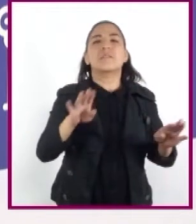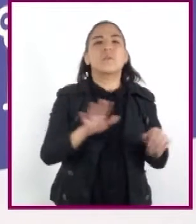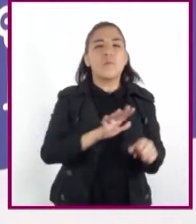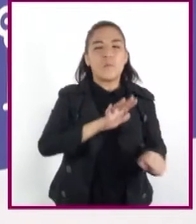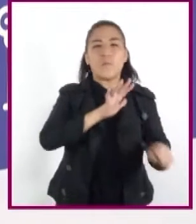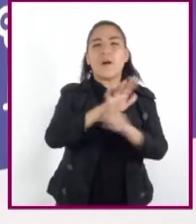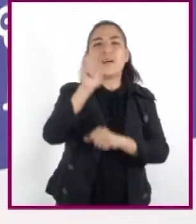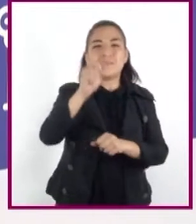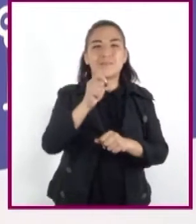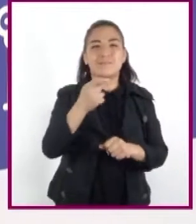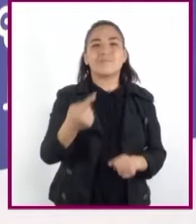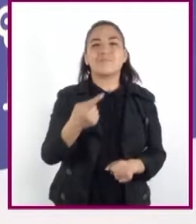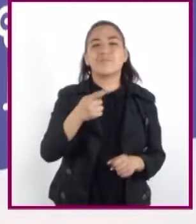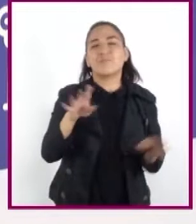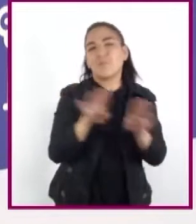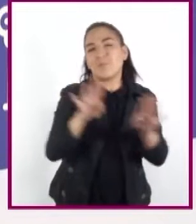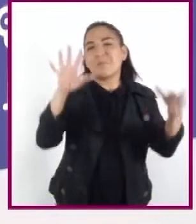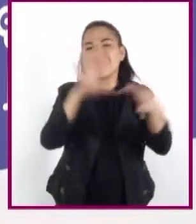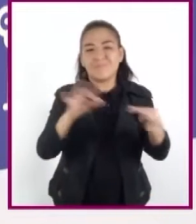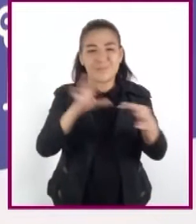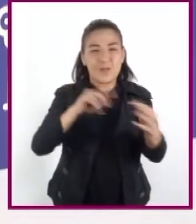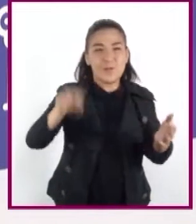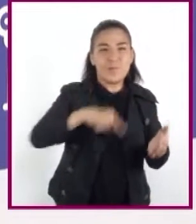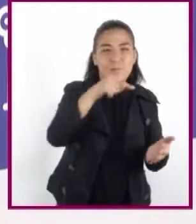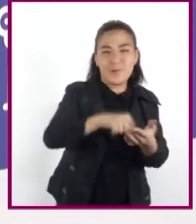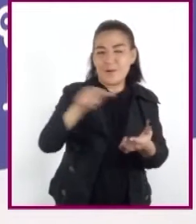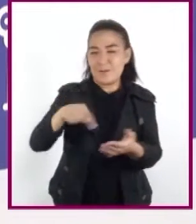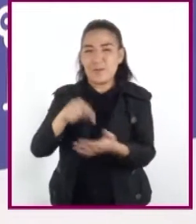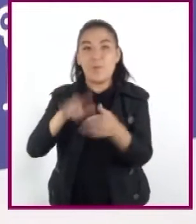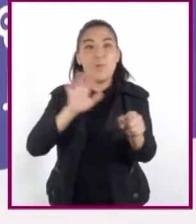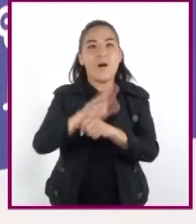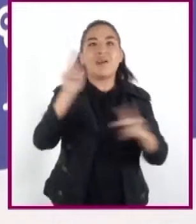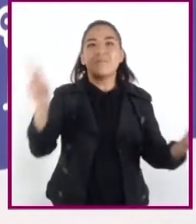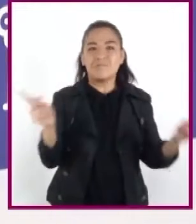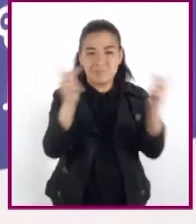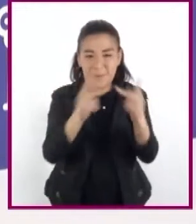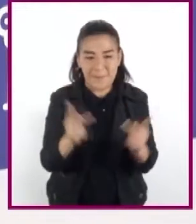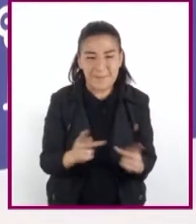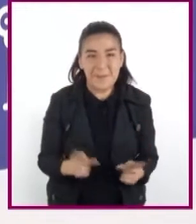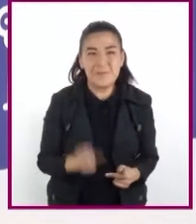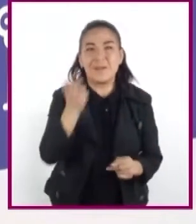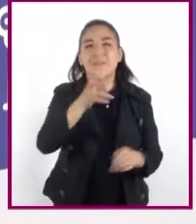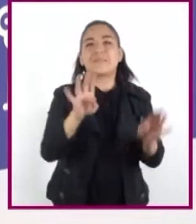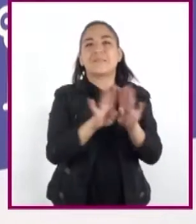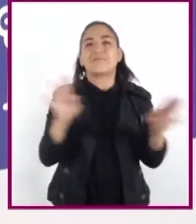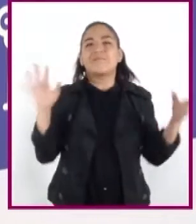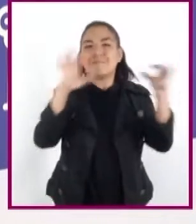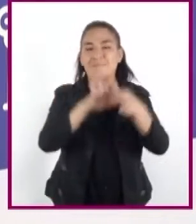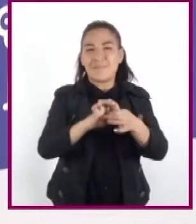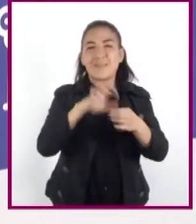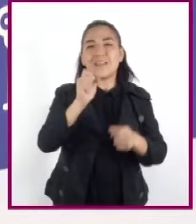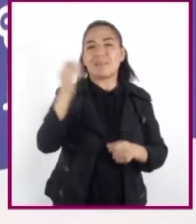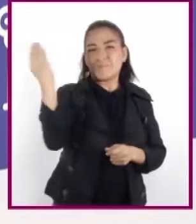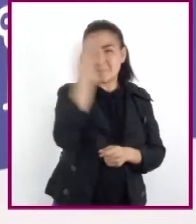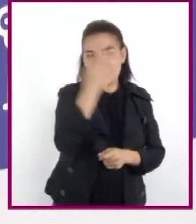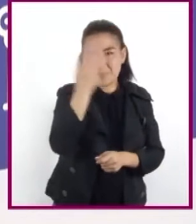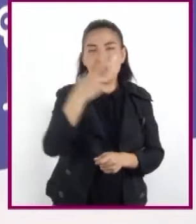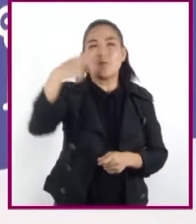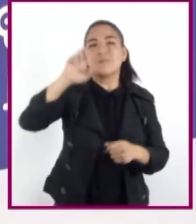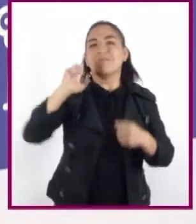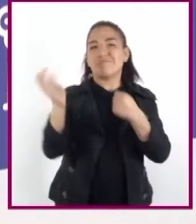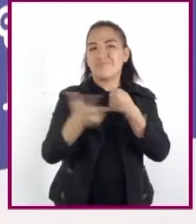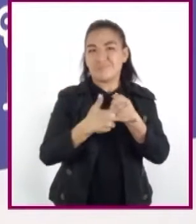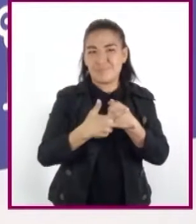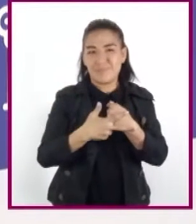introducción de criterios occidentales, como fueron las comparaciones y los enlaces con las historias bíblica y europea.